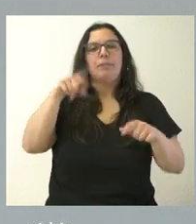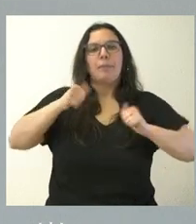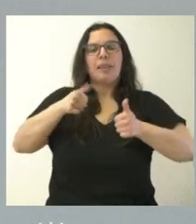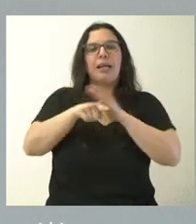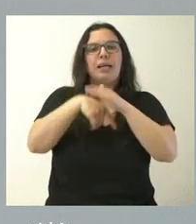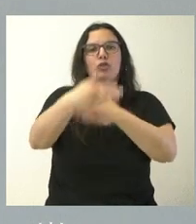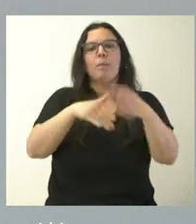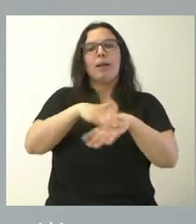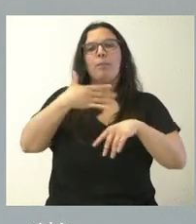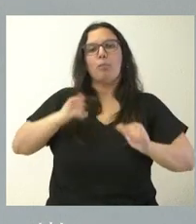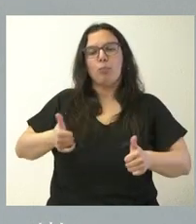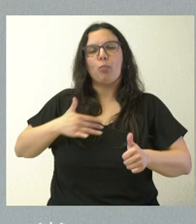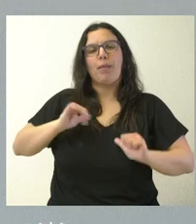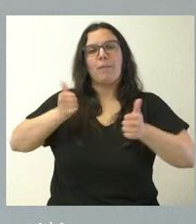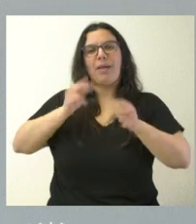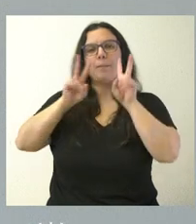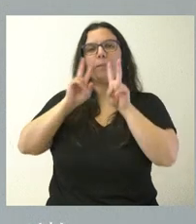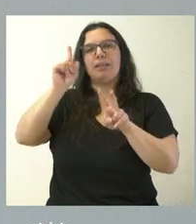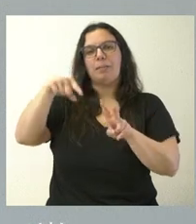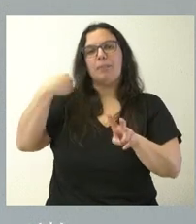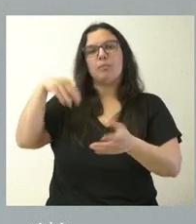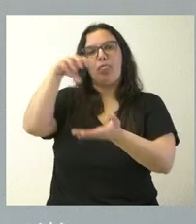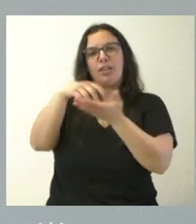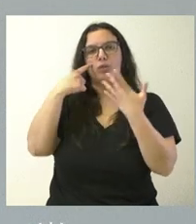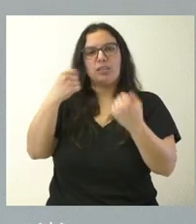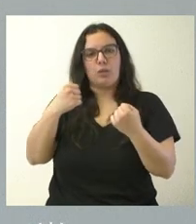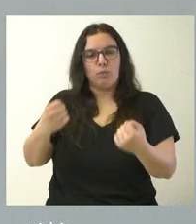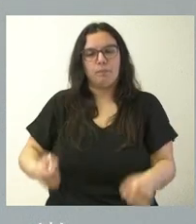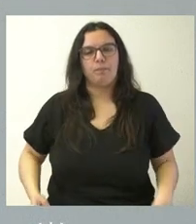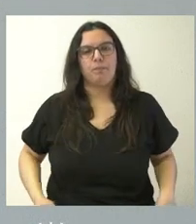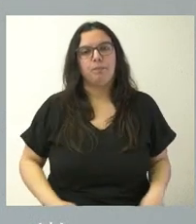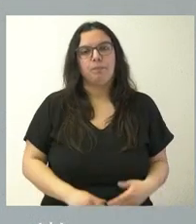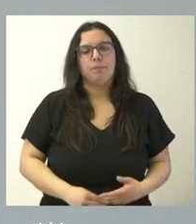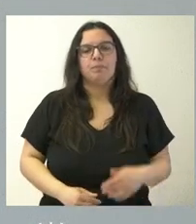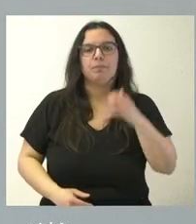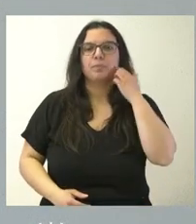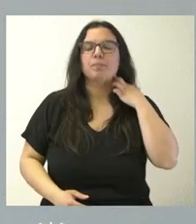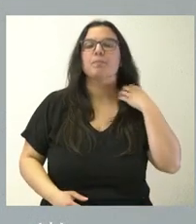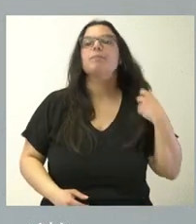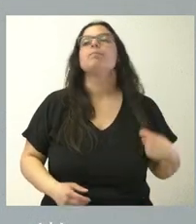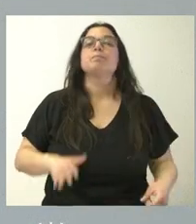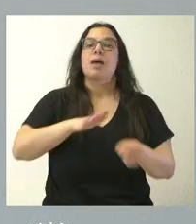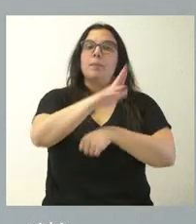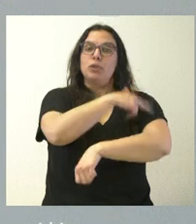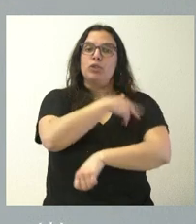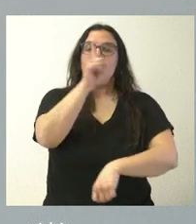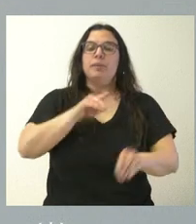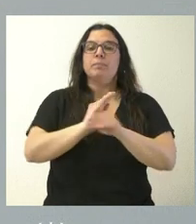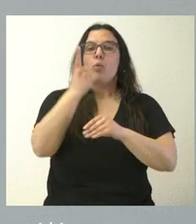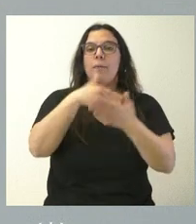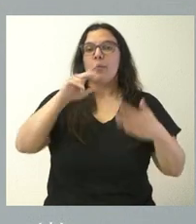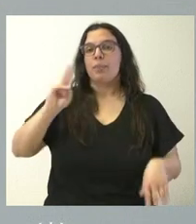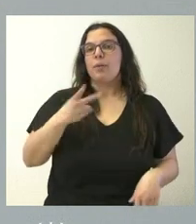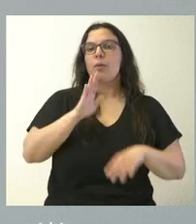eso también pueda ser accesible a través de los centros de atención primaria. Y en el ámbito sanitario también se destinan un millón de euros